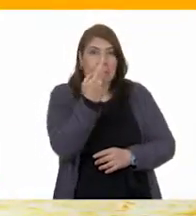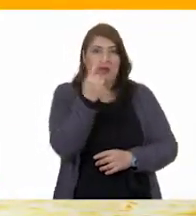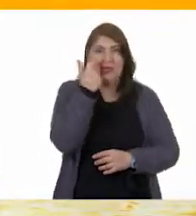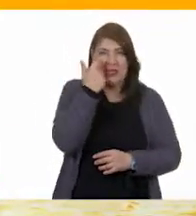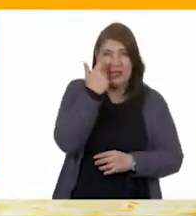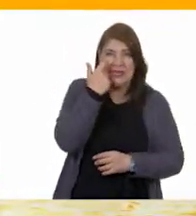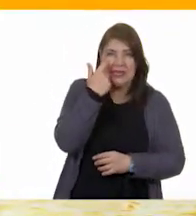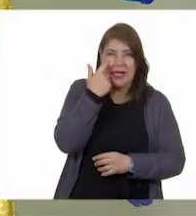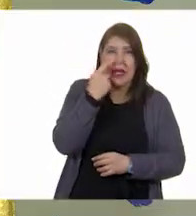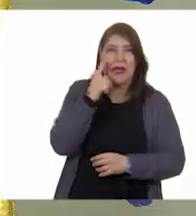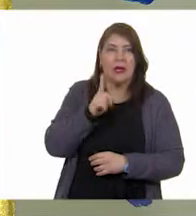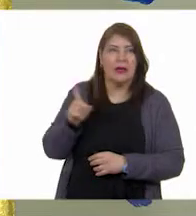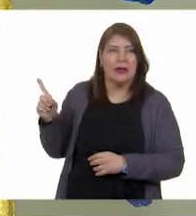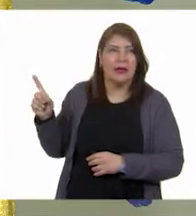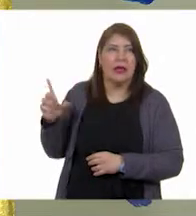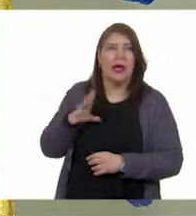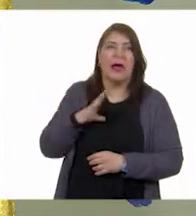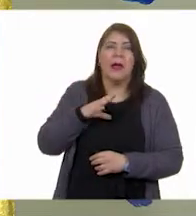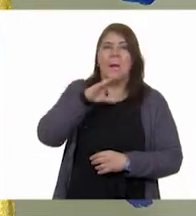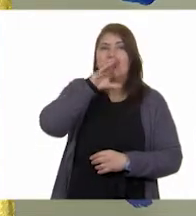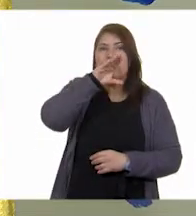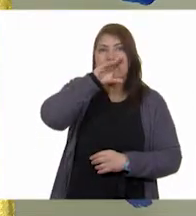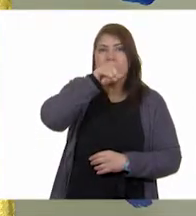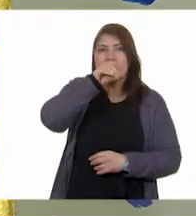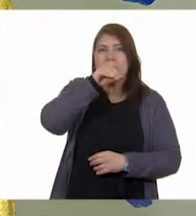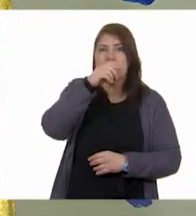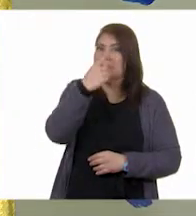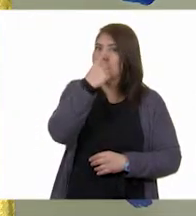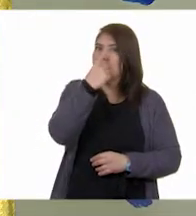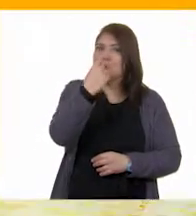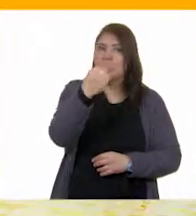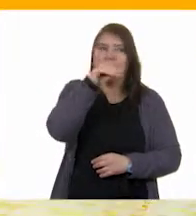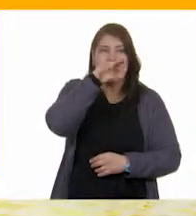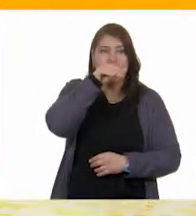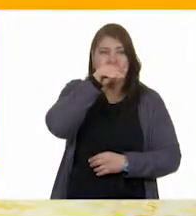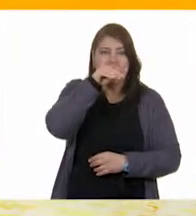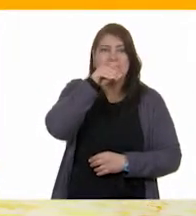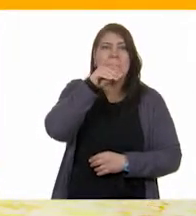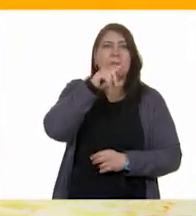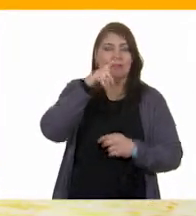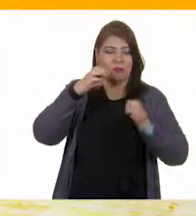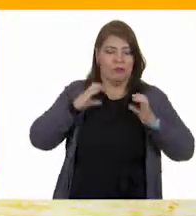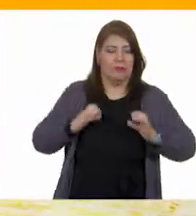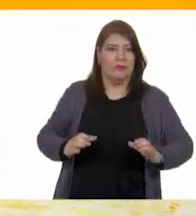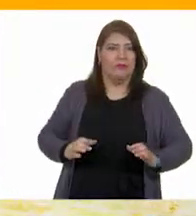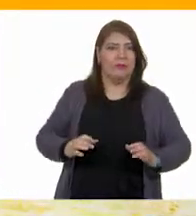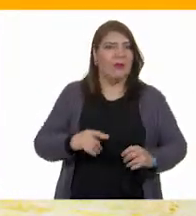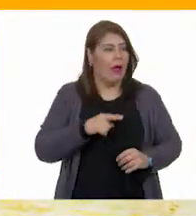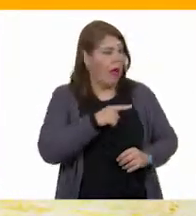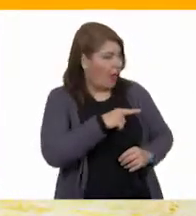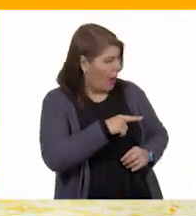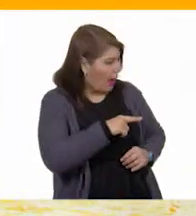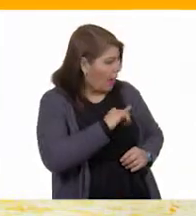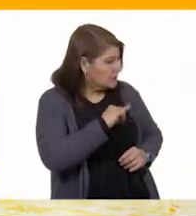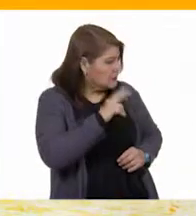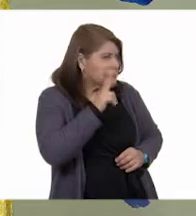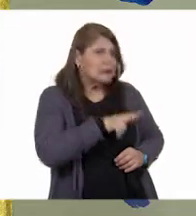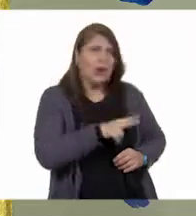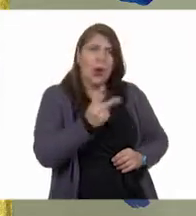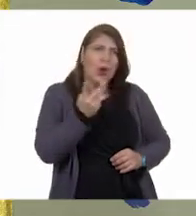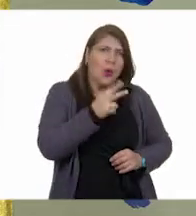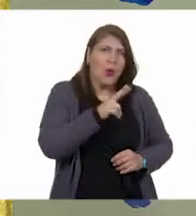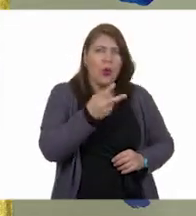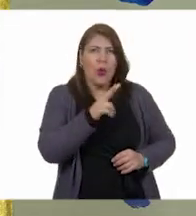aquí, ahí está el pato, mira. Ese es su pico y ahí está su cuerpo. ¡Ah, claro, claro! Sí, también lo veo.